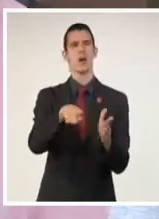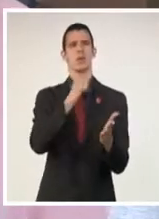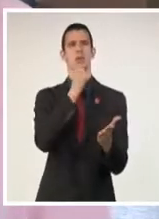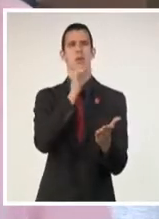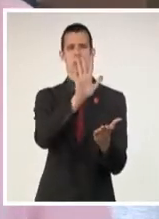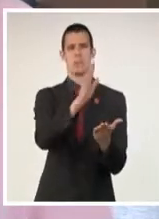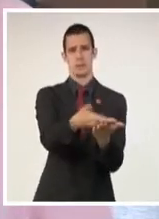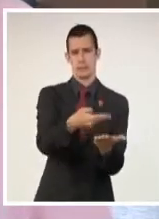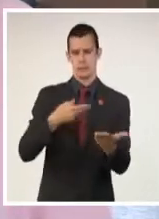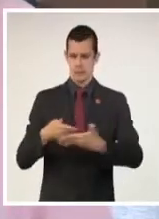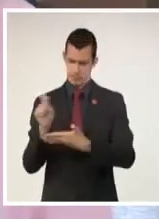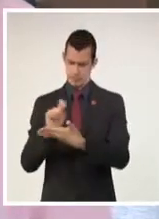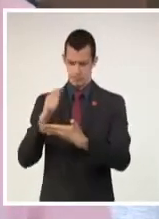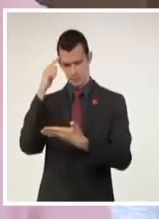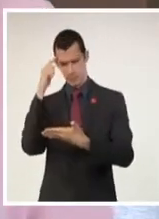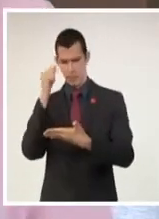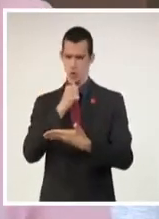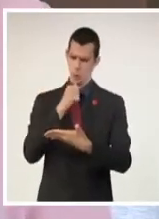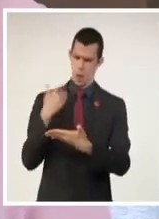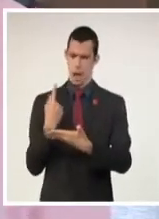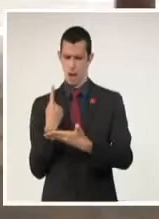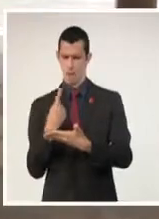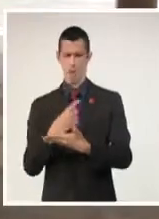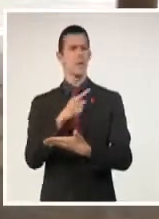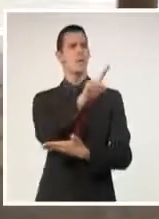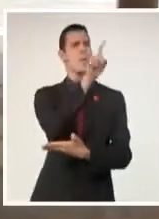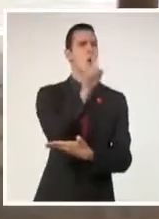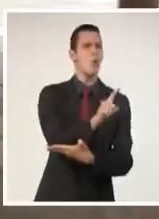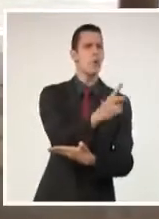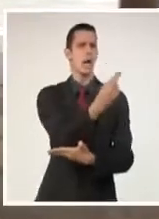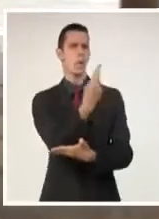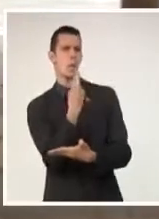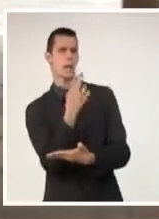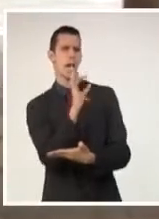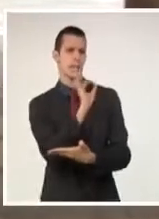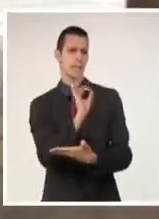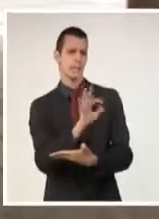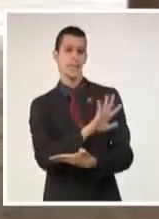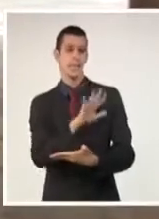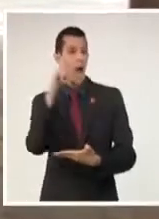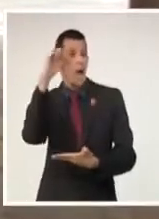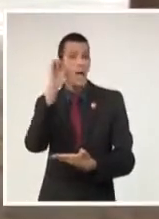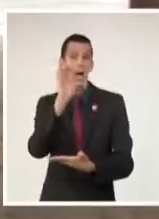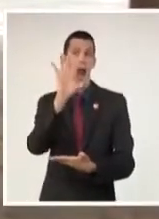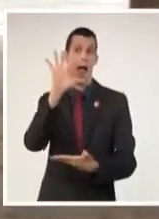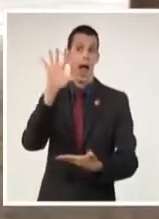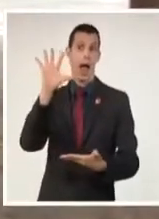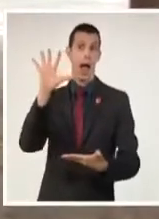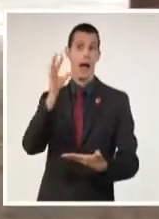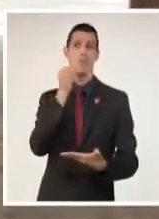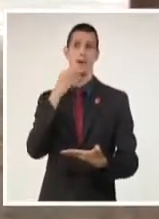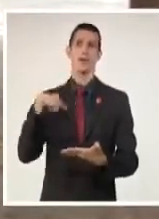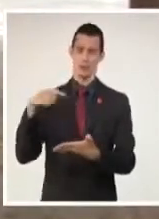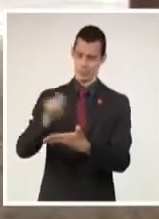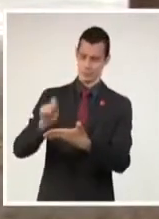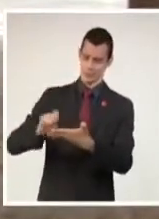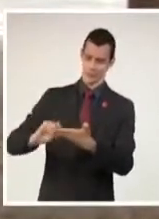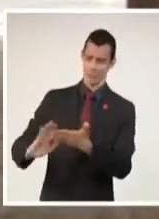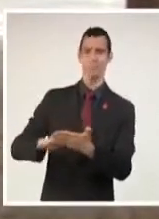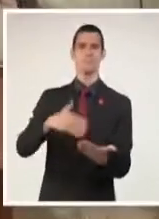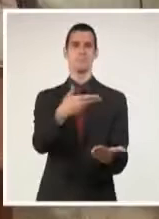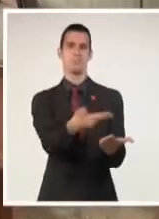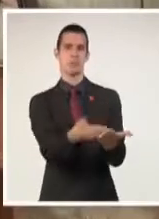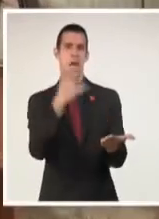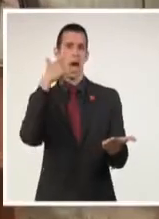problema, lo pueden presentar en el momento que deseen, ¿no? El desarrollo de los actores económicos es una de las novedades aprobadas por